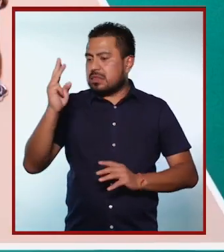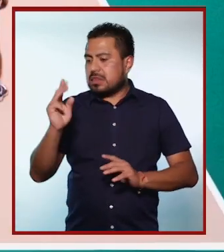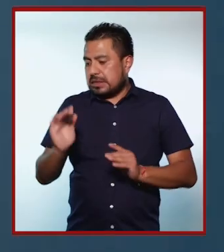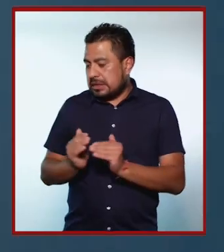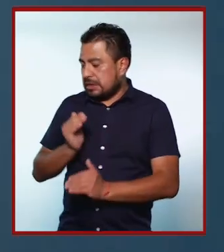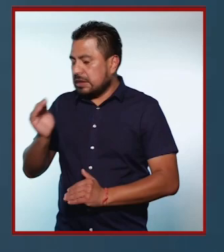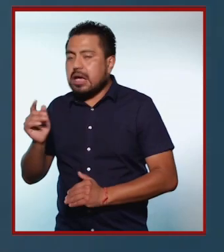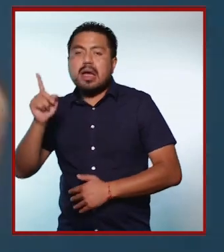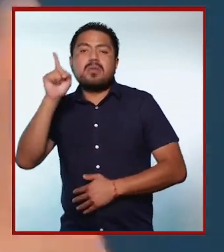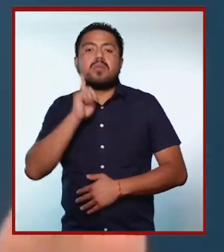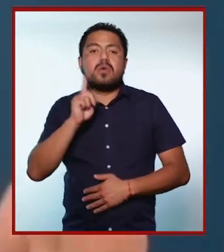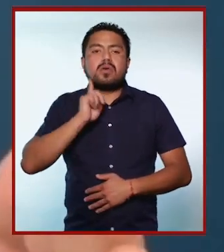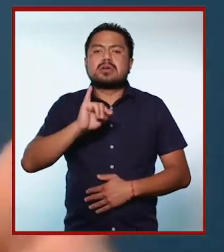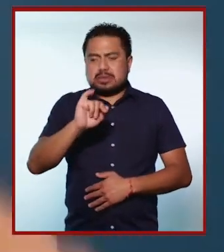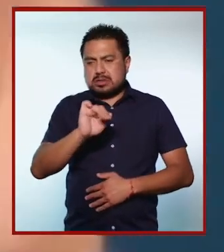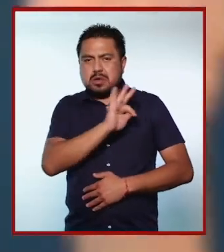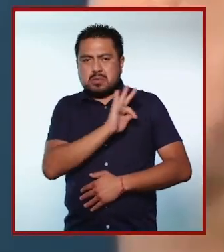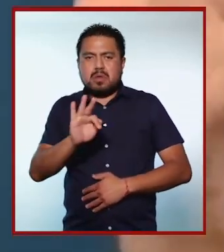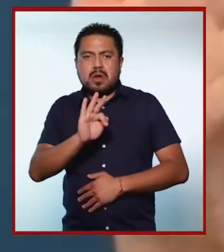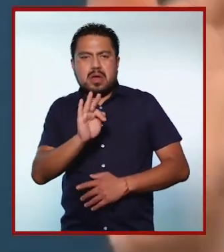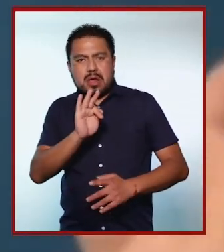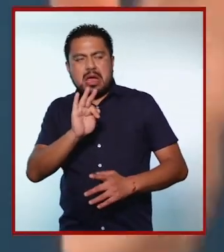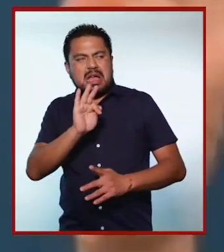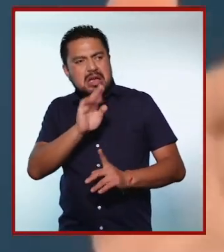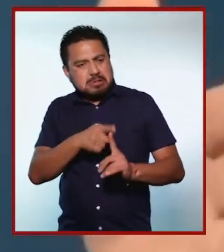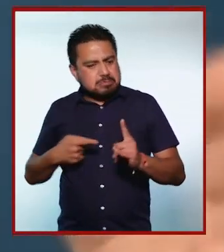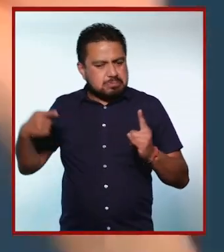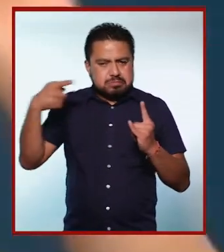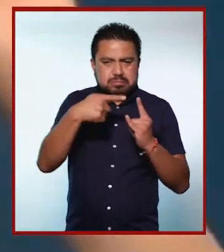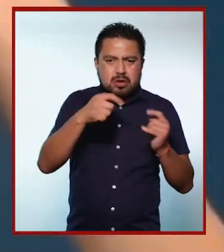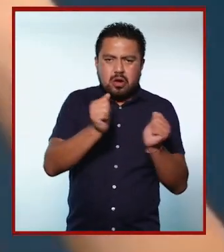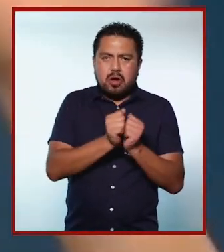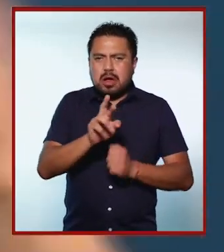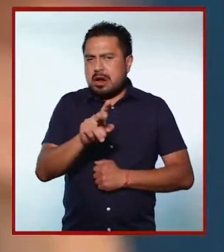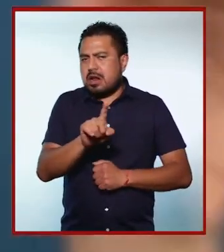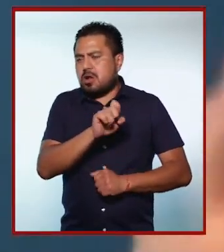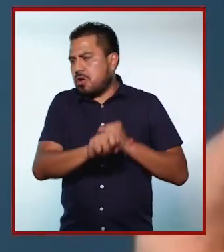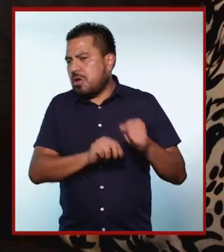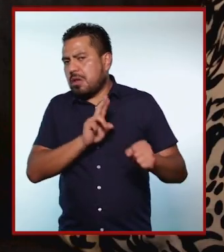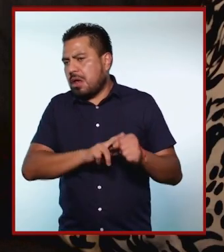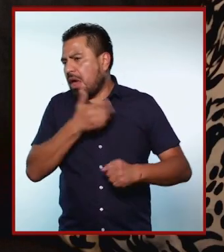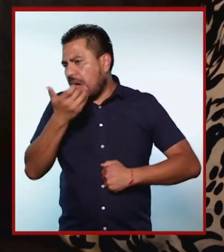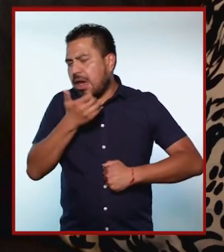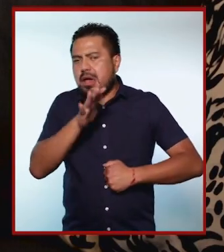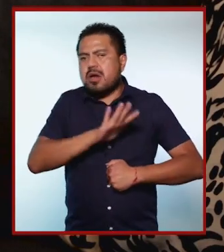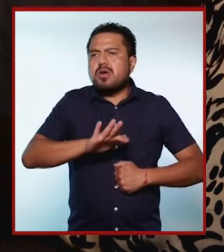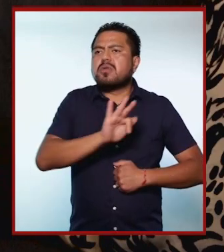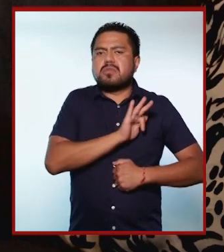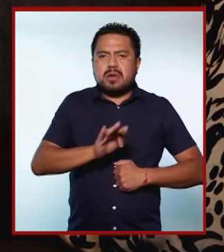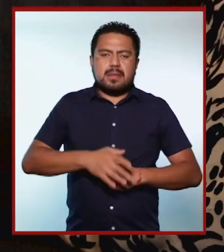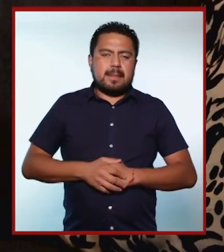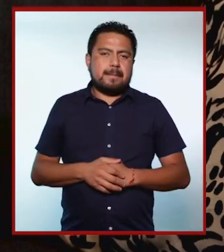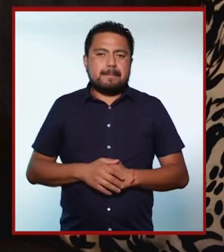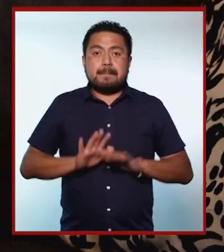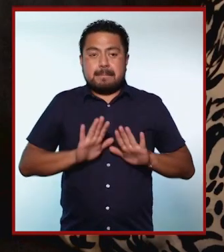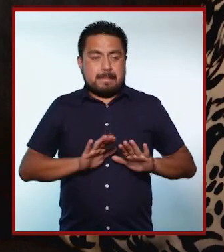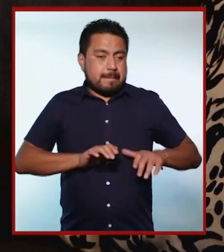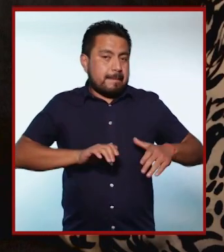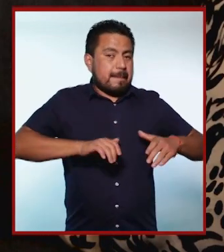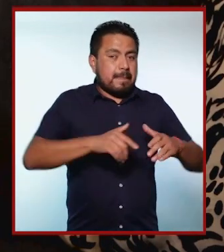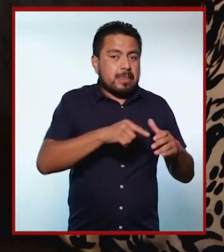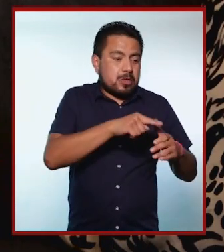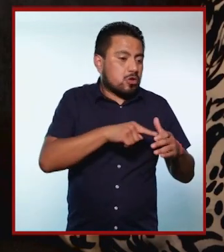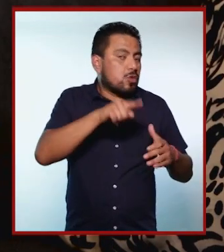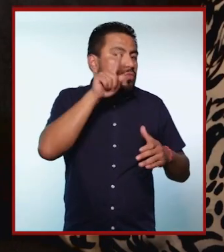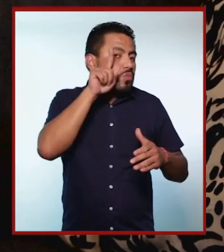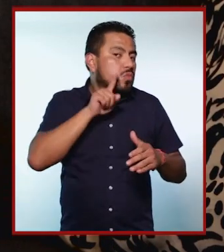de la línea de tres, y las mujeres sí pueden atacar en la red normal como regularmente se juega, ¿no? En